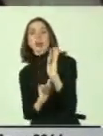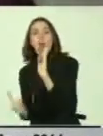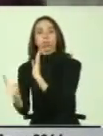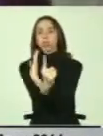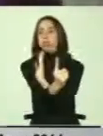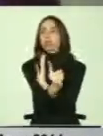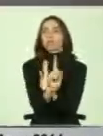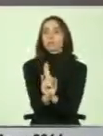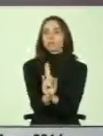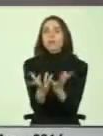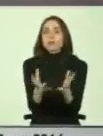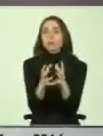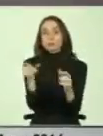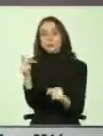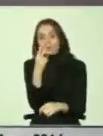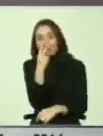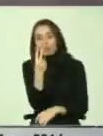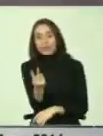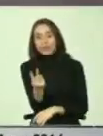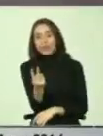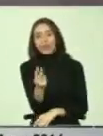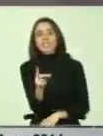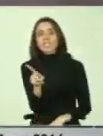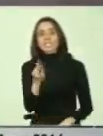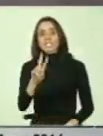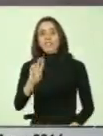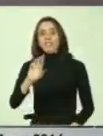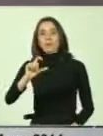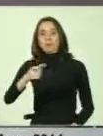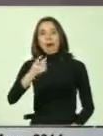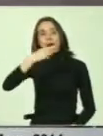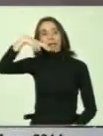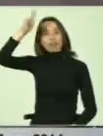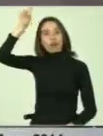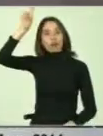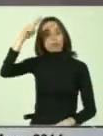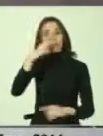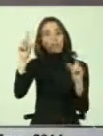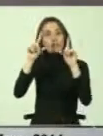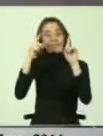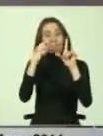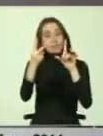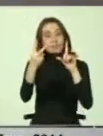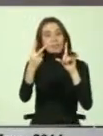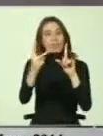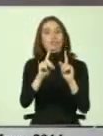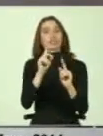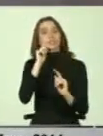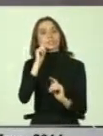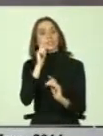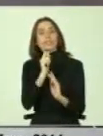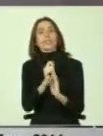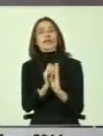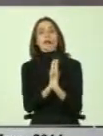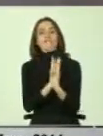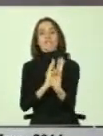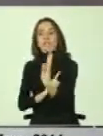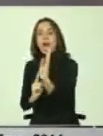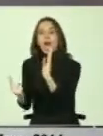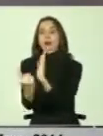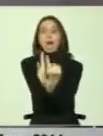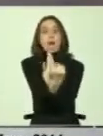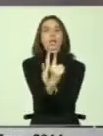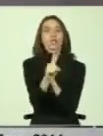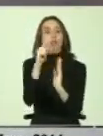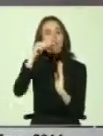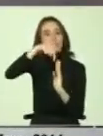imagino que muchos de ustedes vieron el caso de Servipac en el norte. No se trata de saltarse la fila, se trata de estar